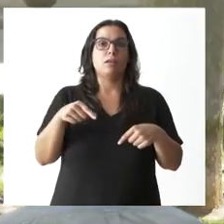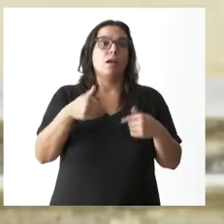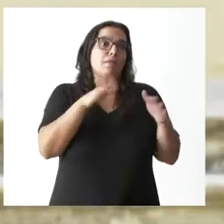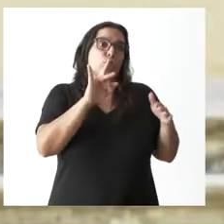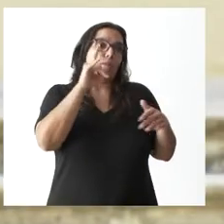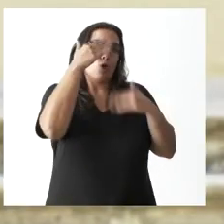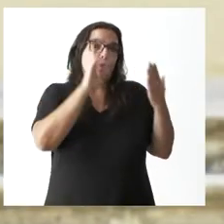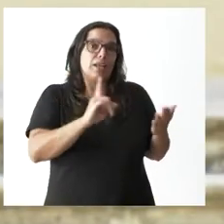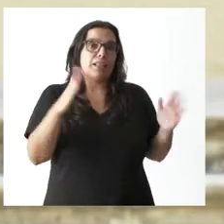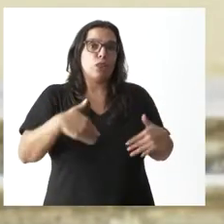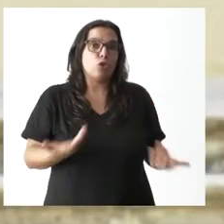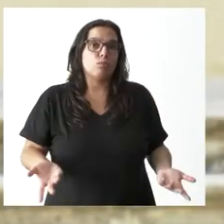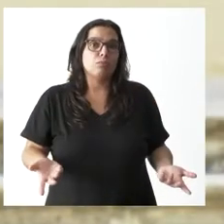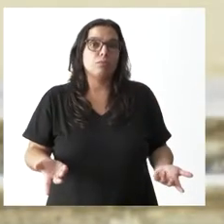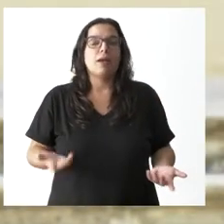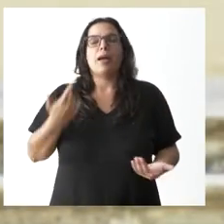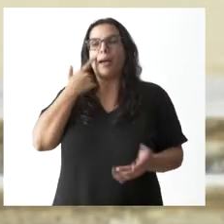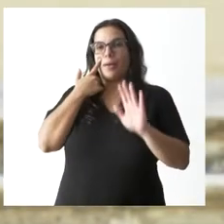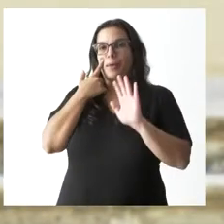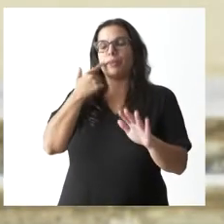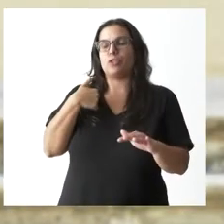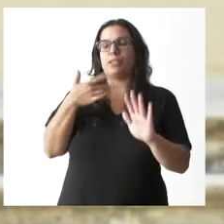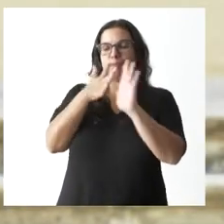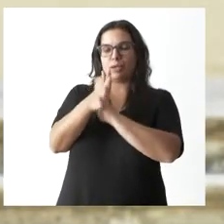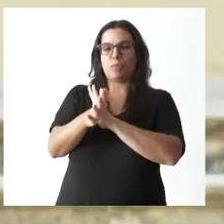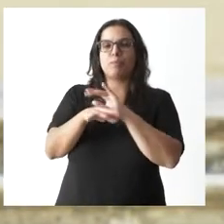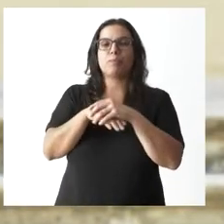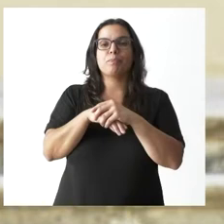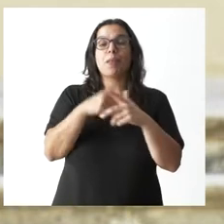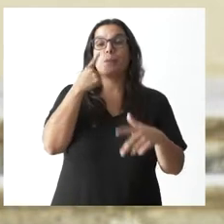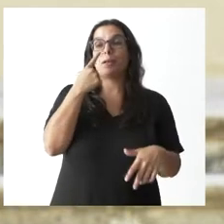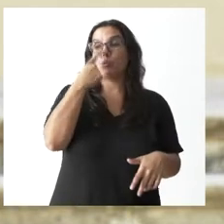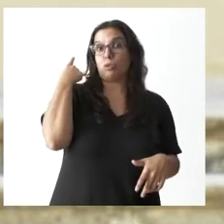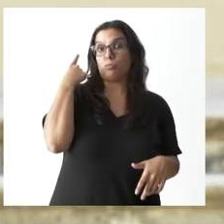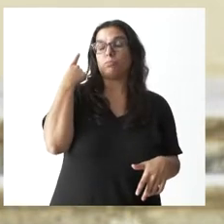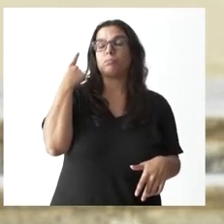Vamos a ver, le voy a comentar. Mire, hace un año